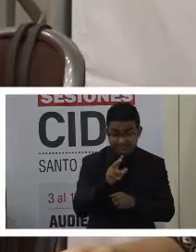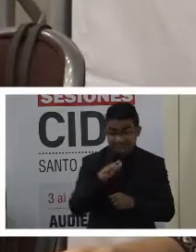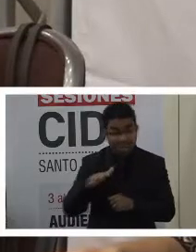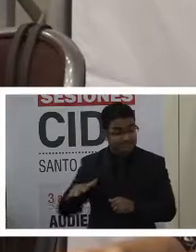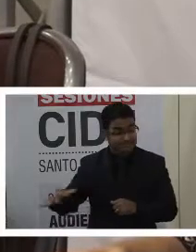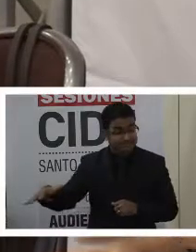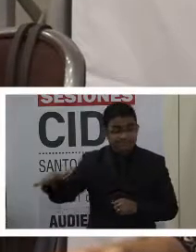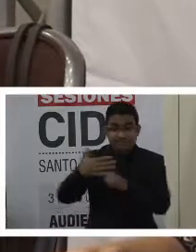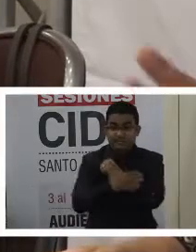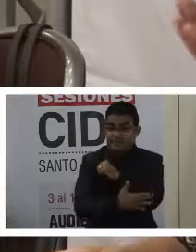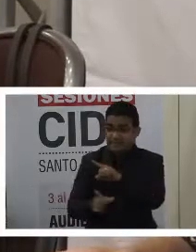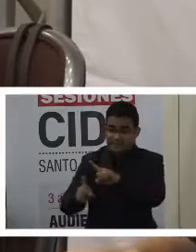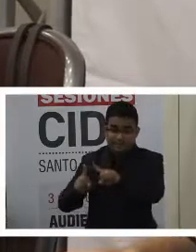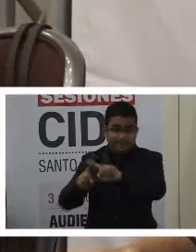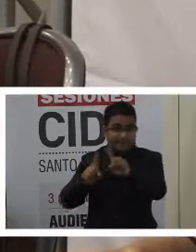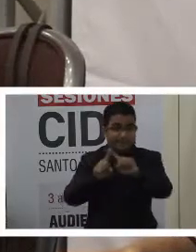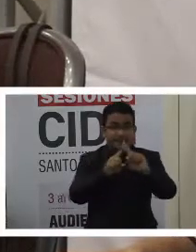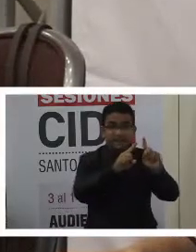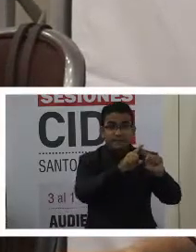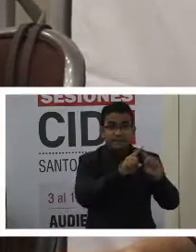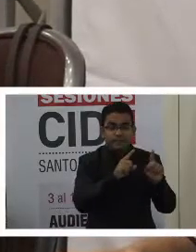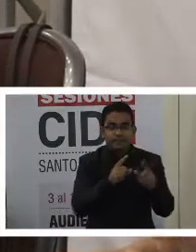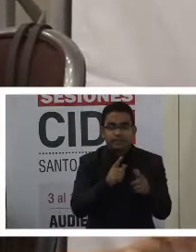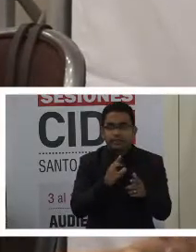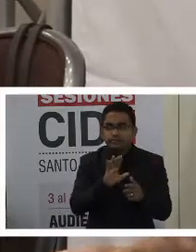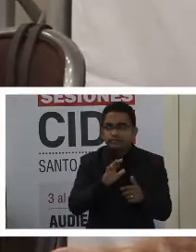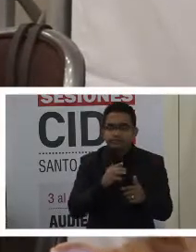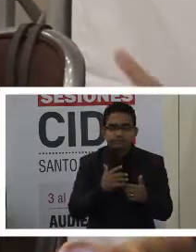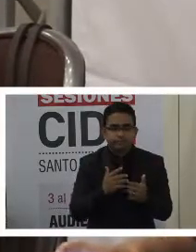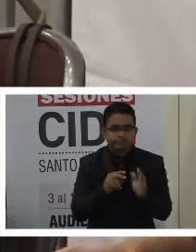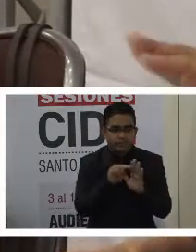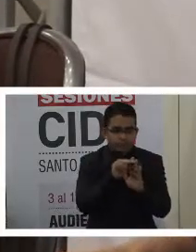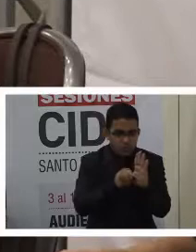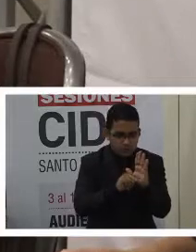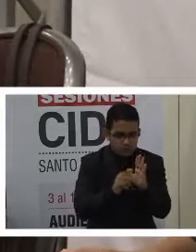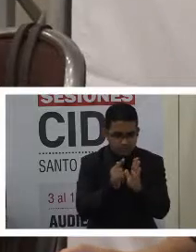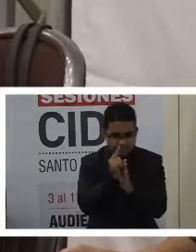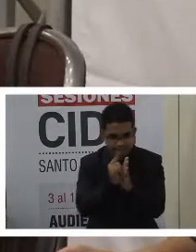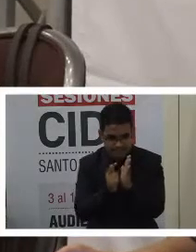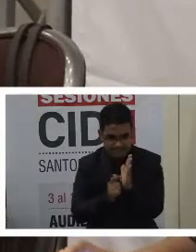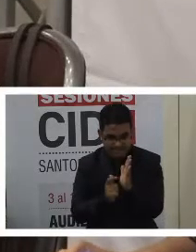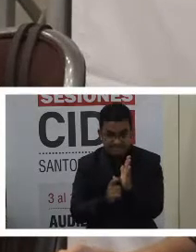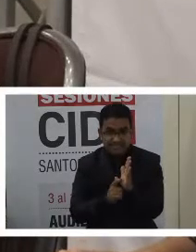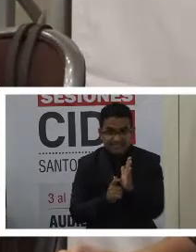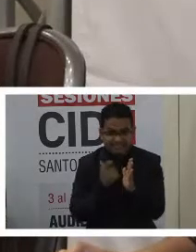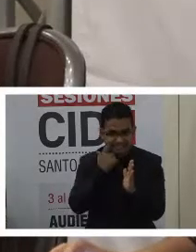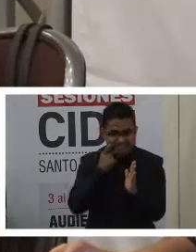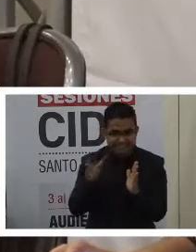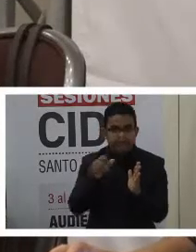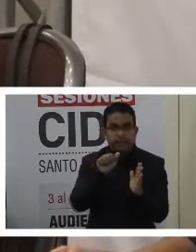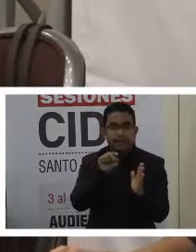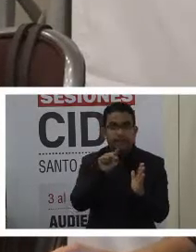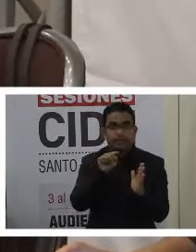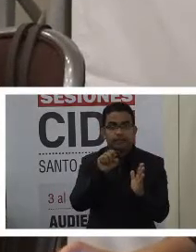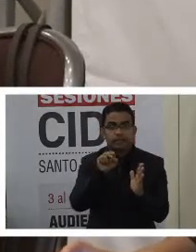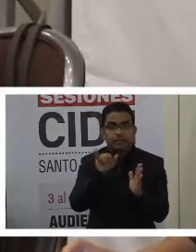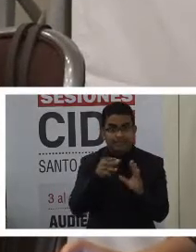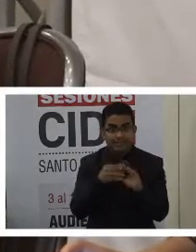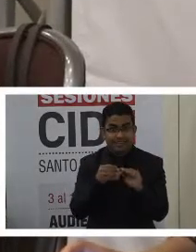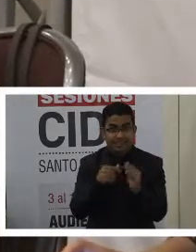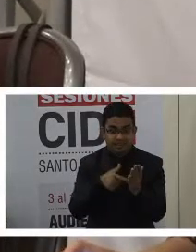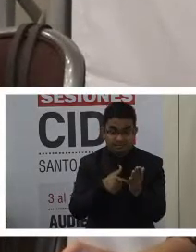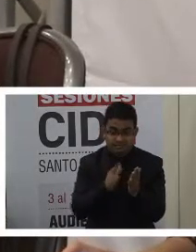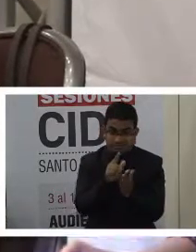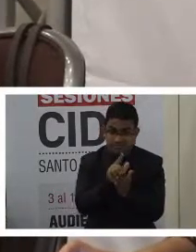normativo, el sustento normativo, que como muy bien apunta la comisionada Antonia, ya es una